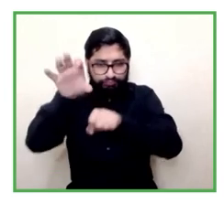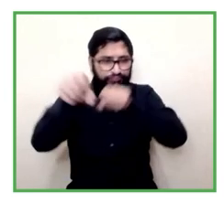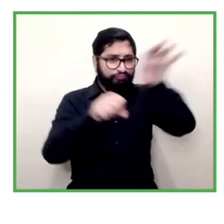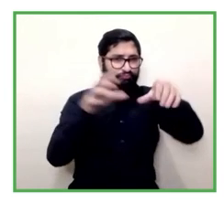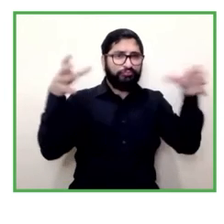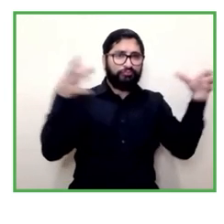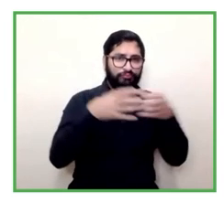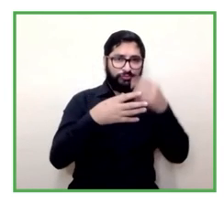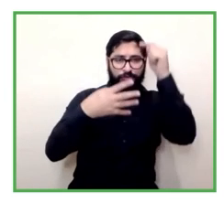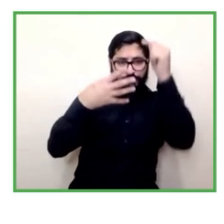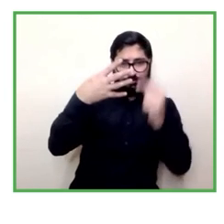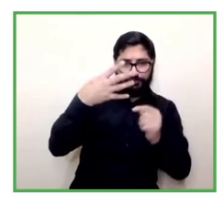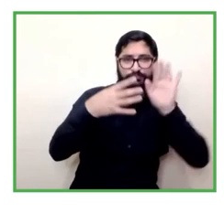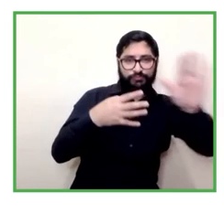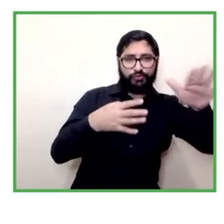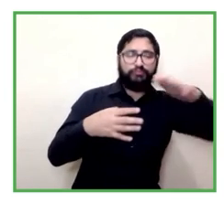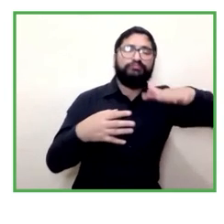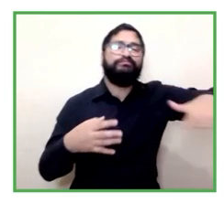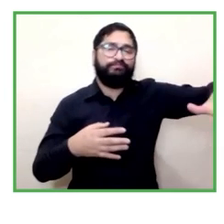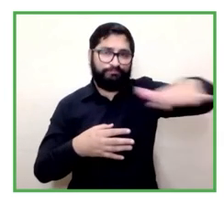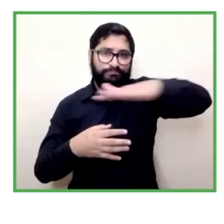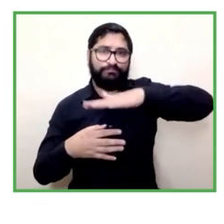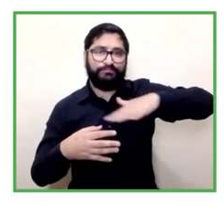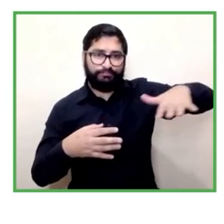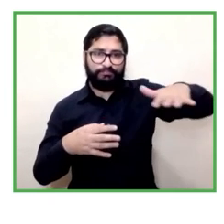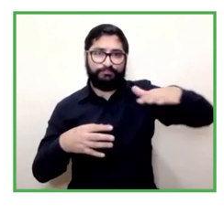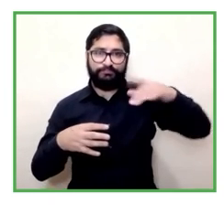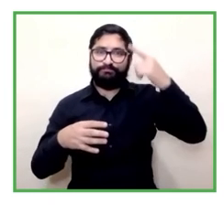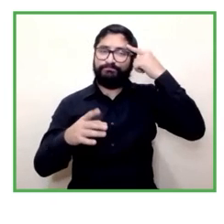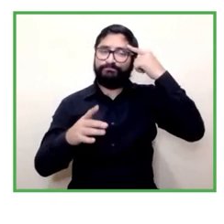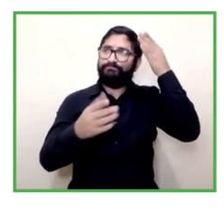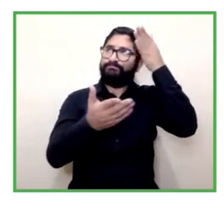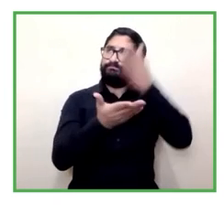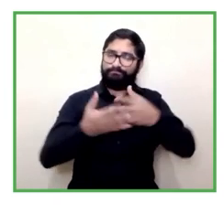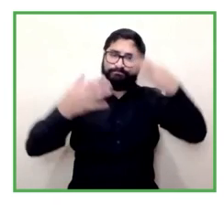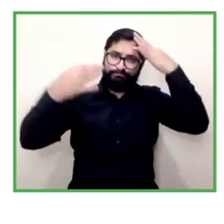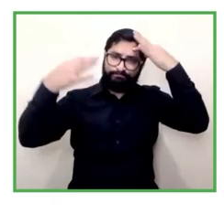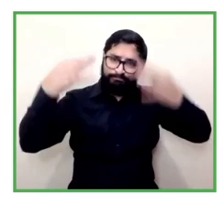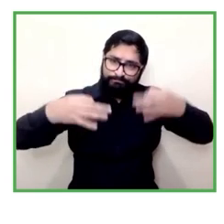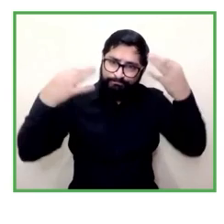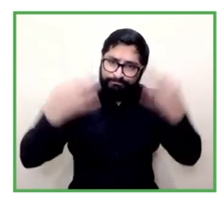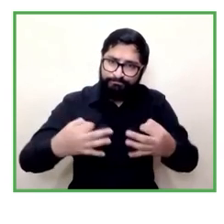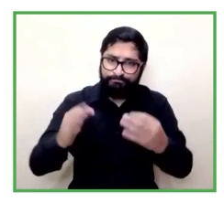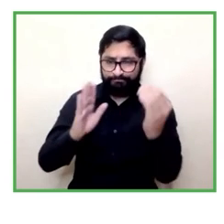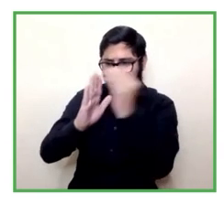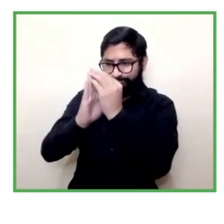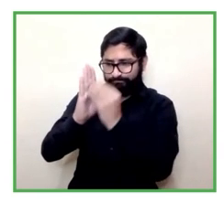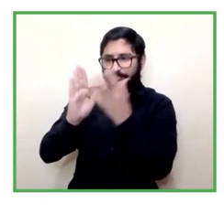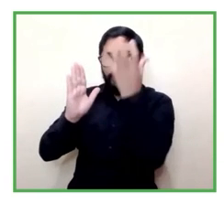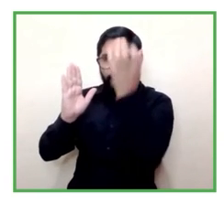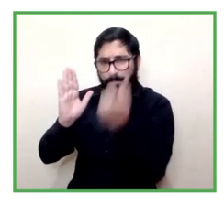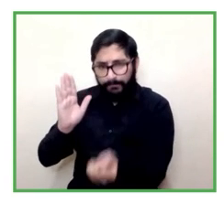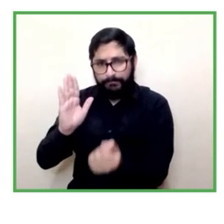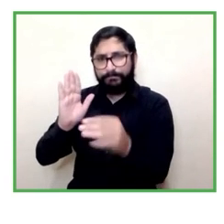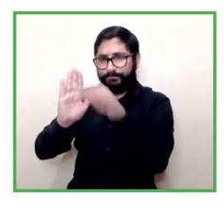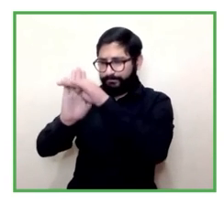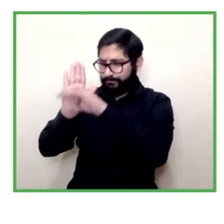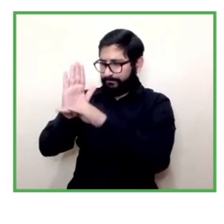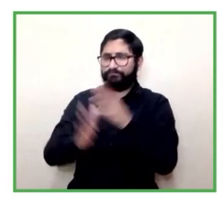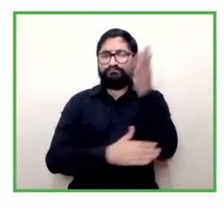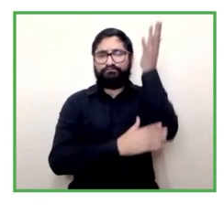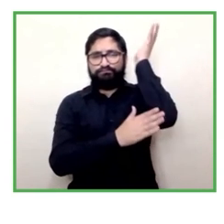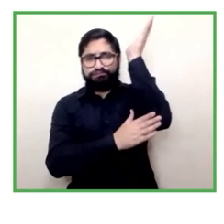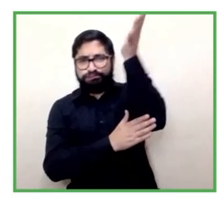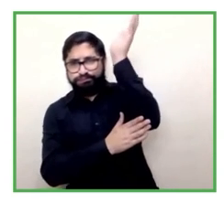esa manera y de acuerdo a la vocación de los territorios ¿cuáles son las oportunidades de capacitación que de cara el sector empresarial